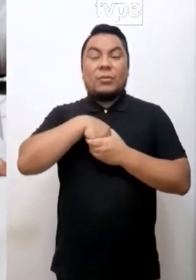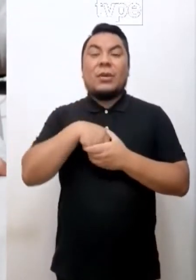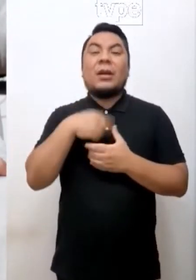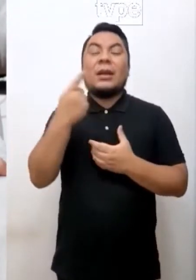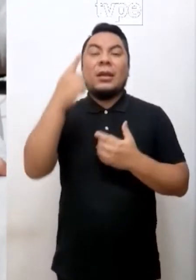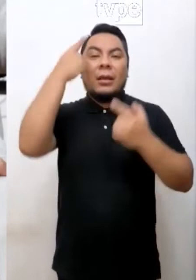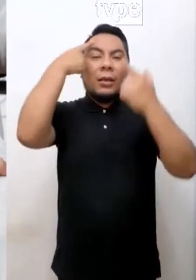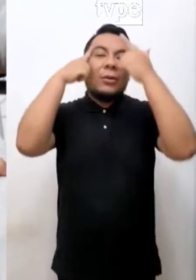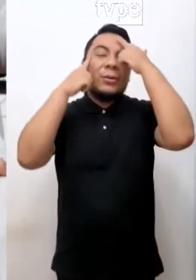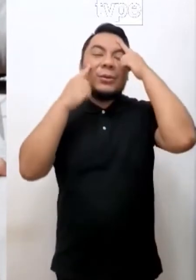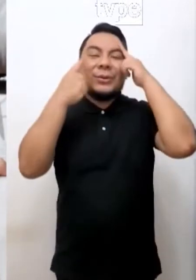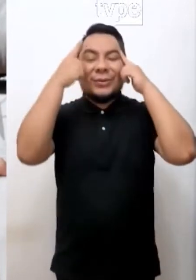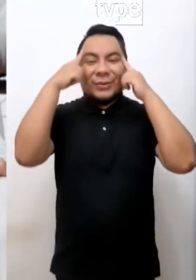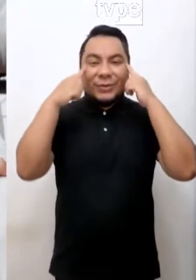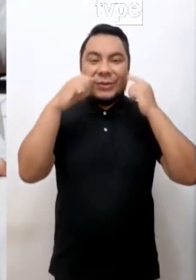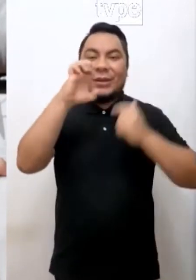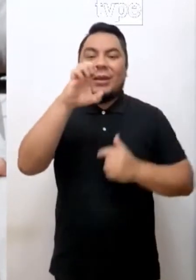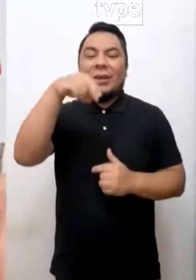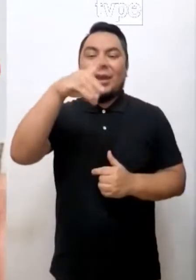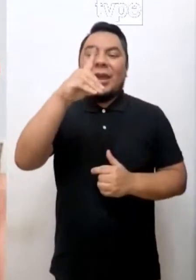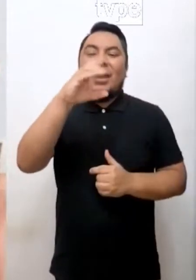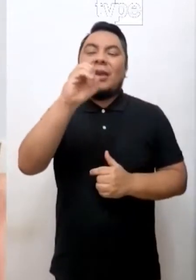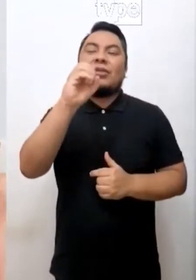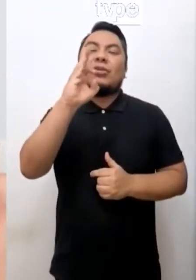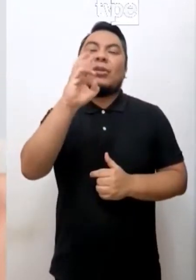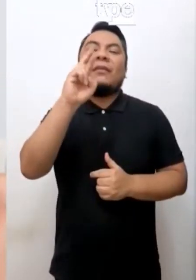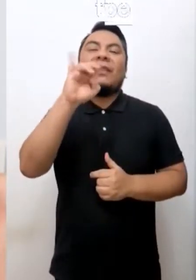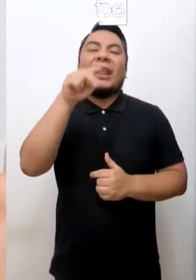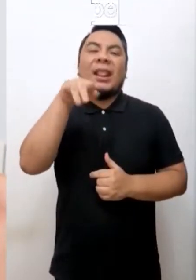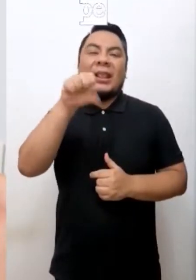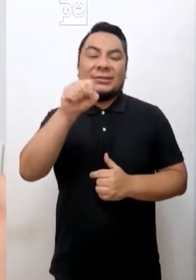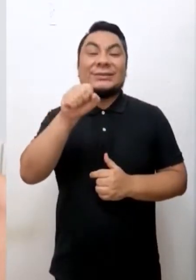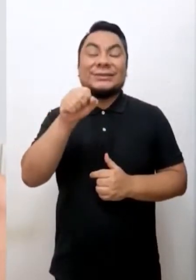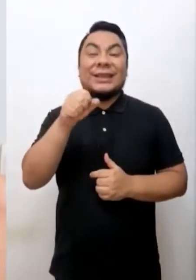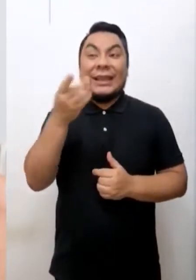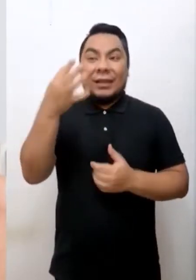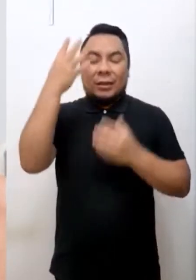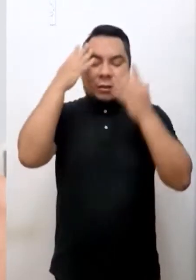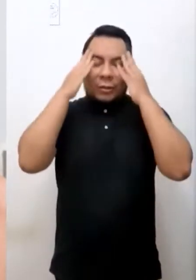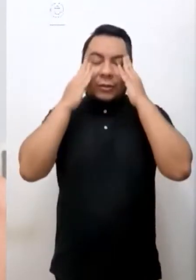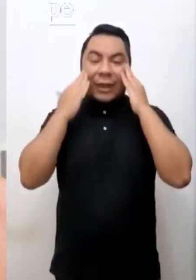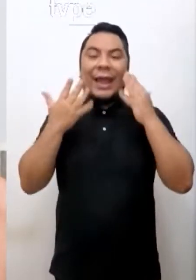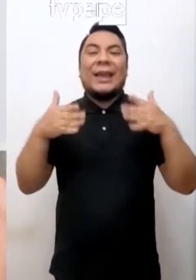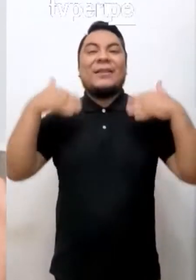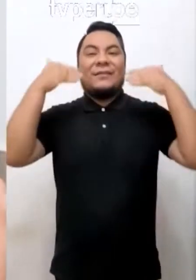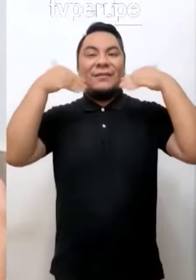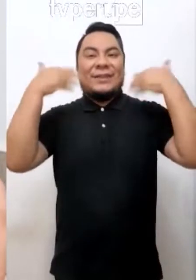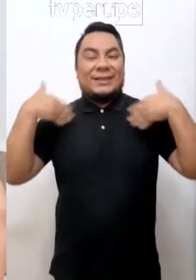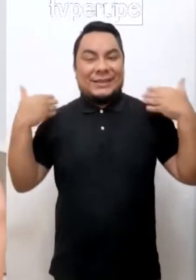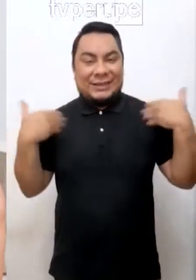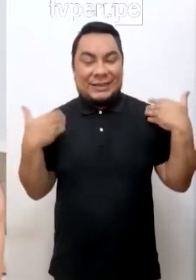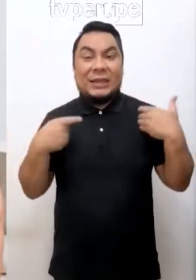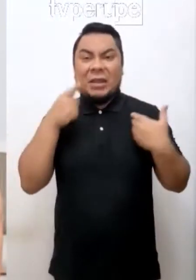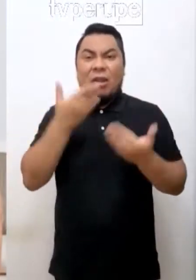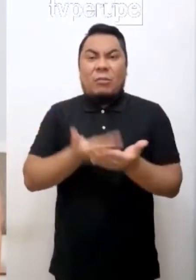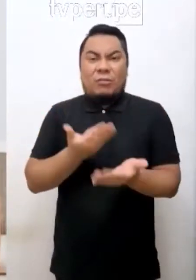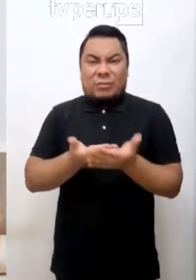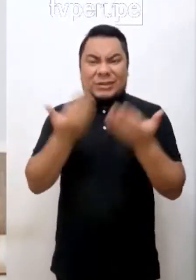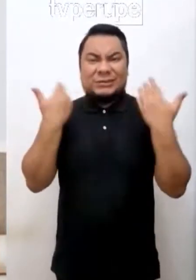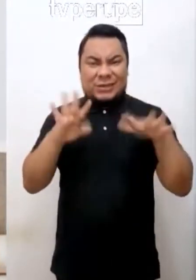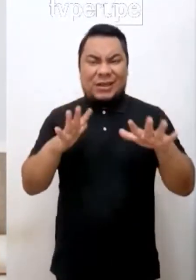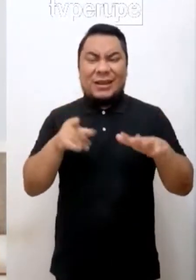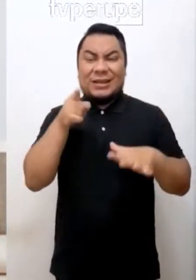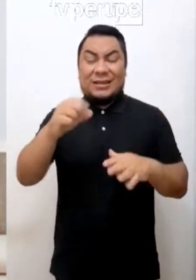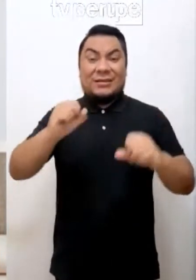Endorfinas son hormonas que nos ayudan a mantenernos activos y felices, ¿no? Muchas veces científicamente ya está comprobado que el